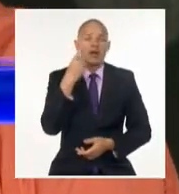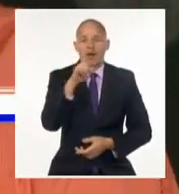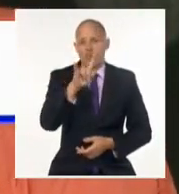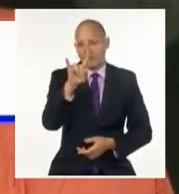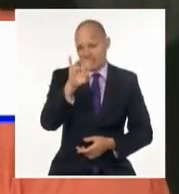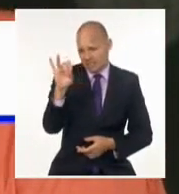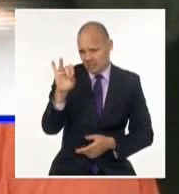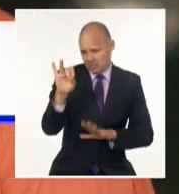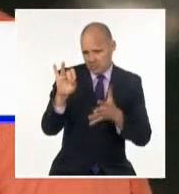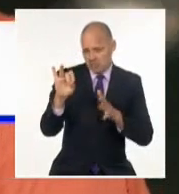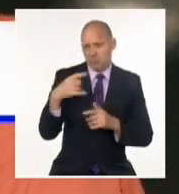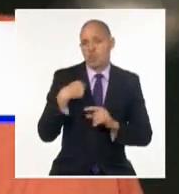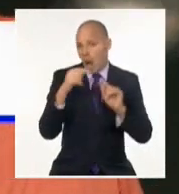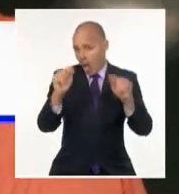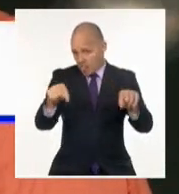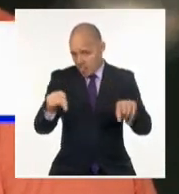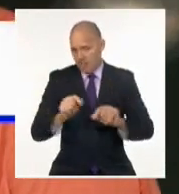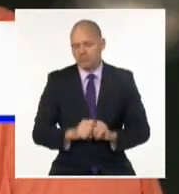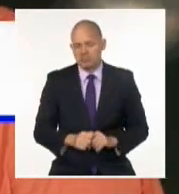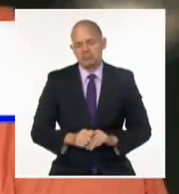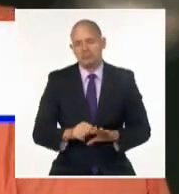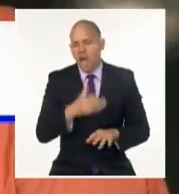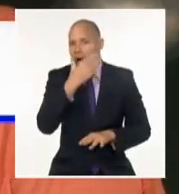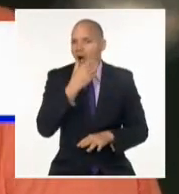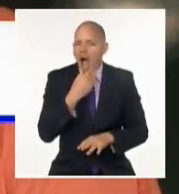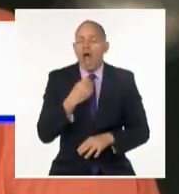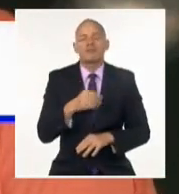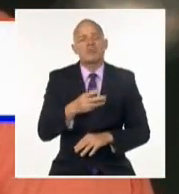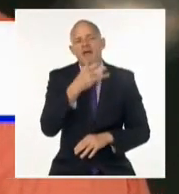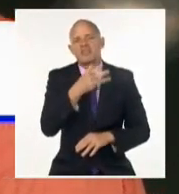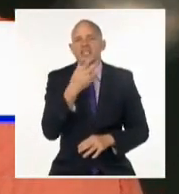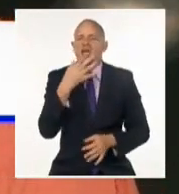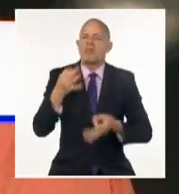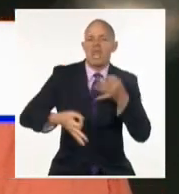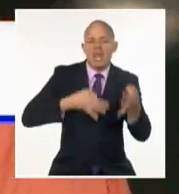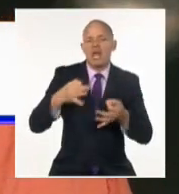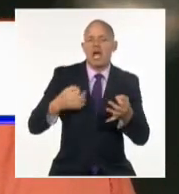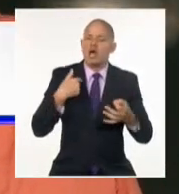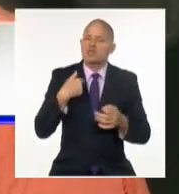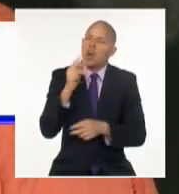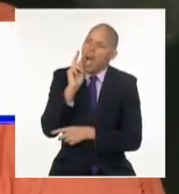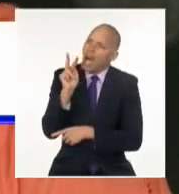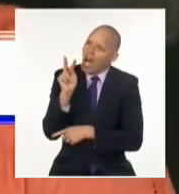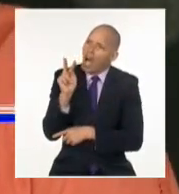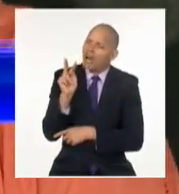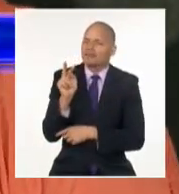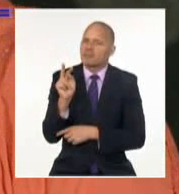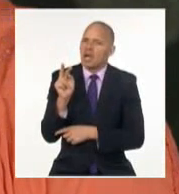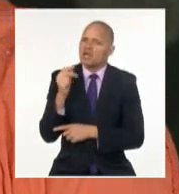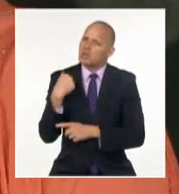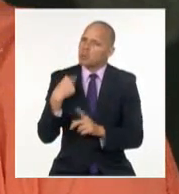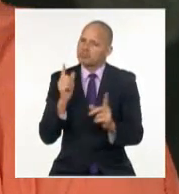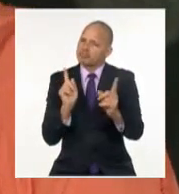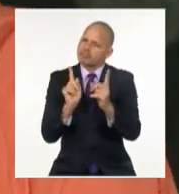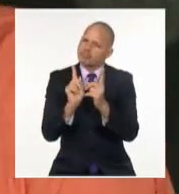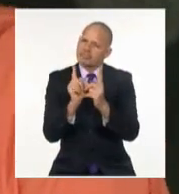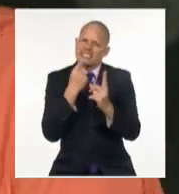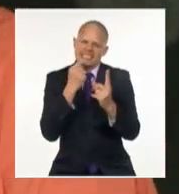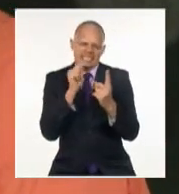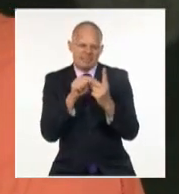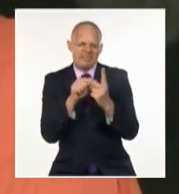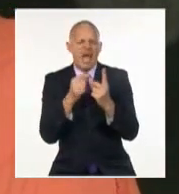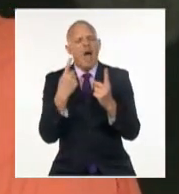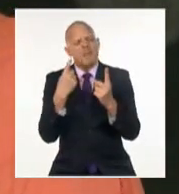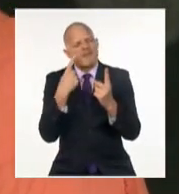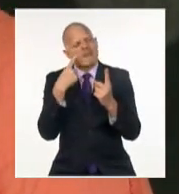Y en el atrevimiento de la juventud le dije al comandante, yo necesito un consejo. Porque creo que estoy enamorada,